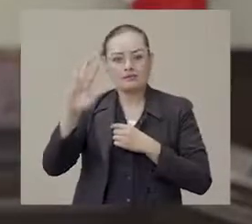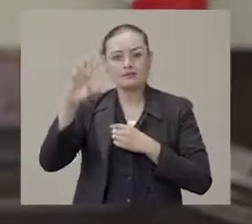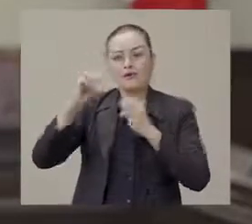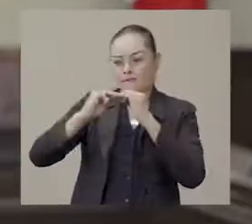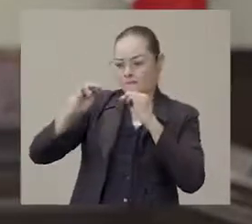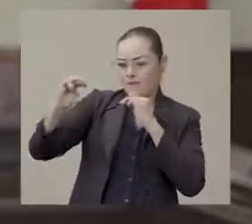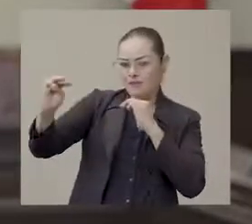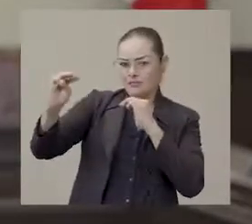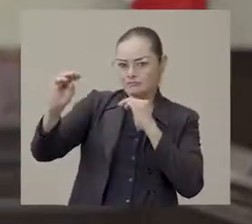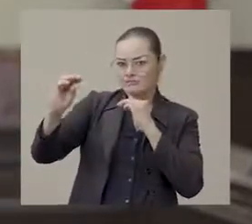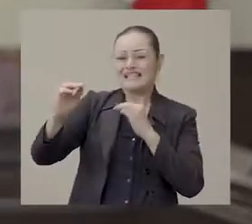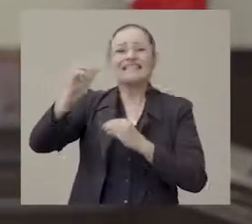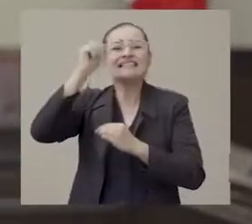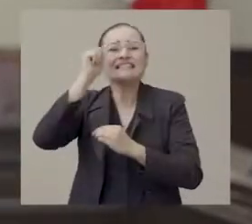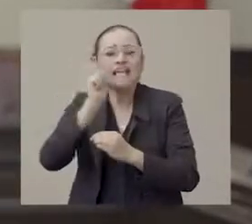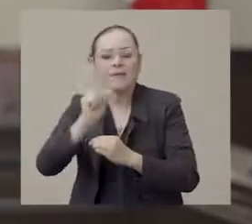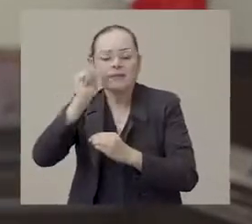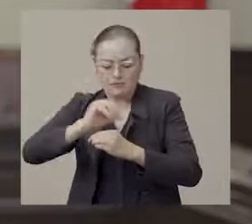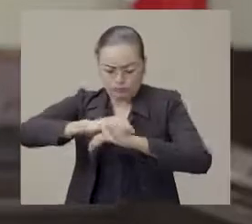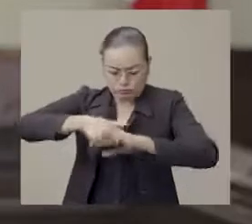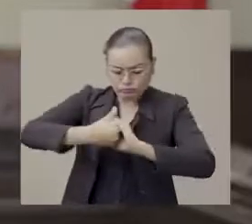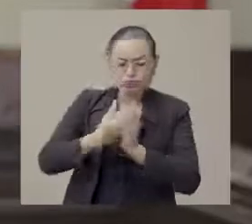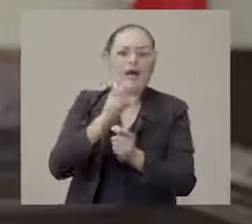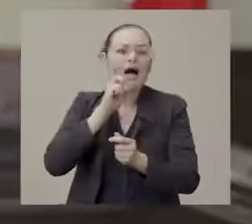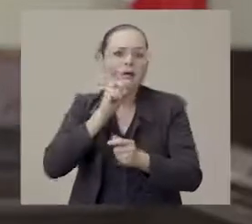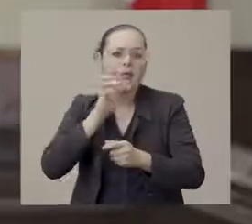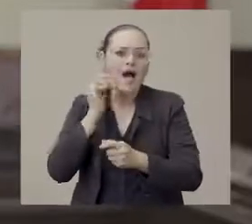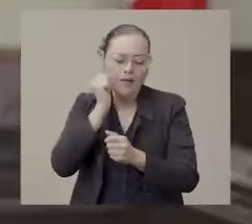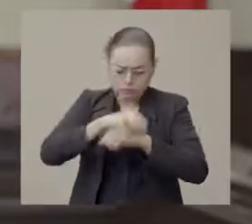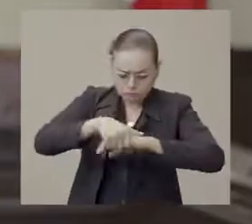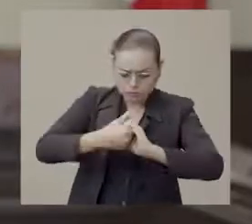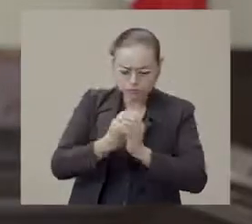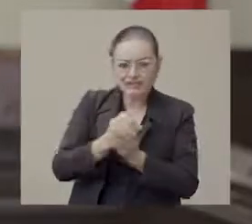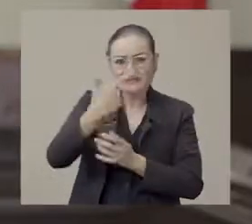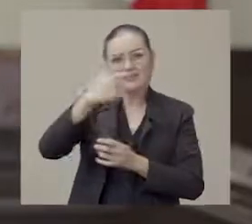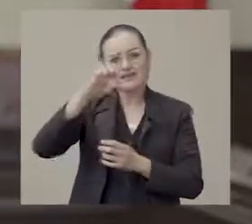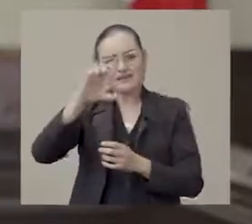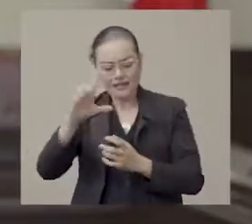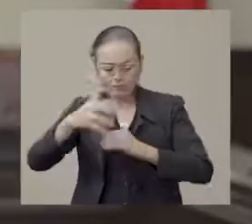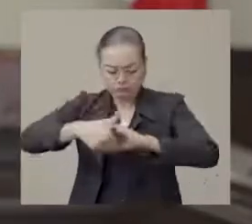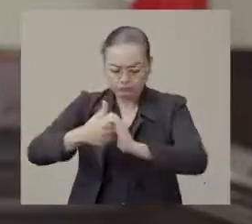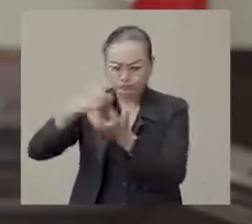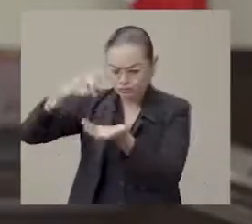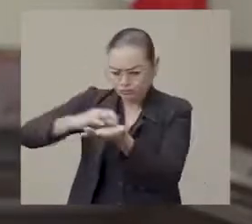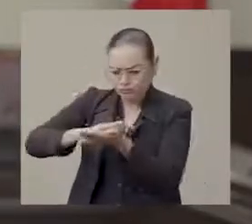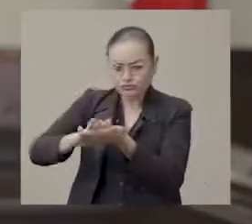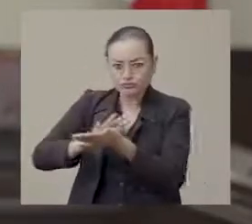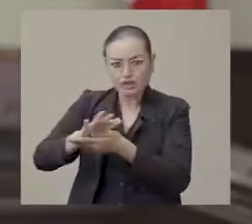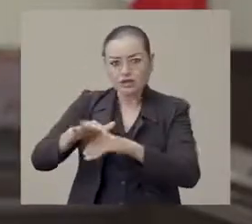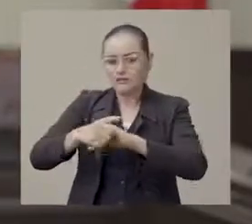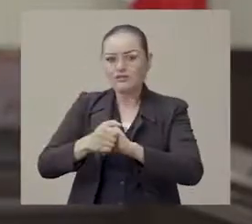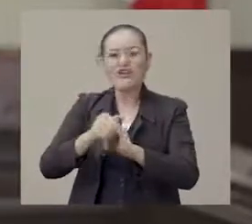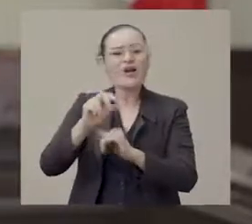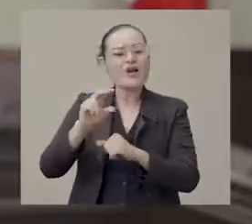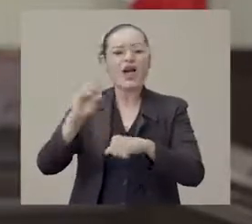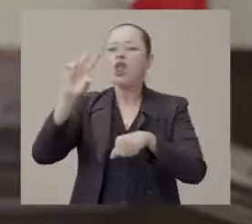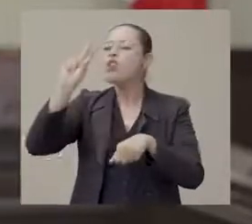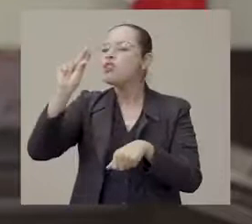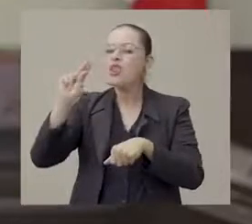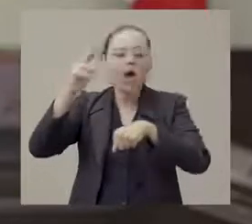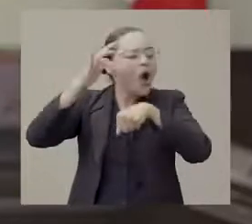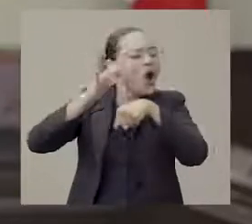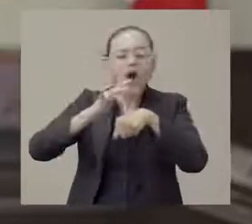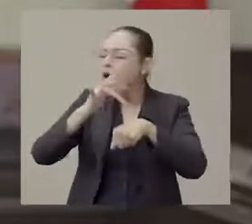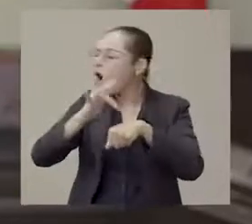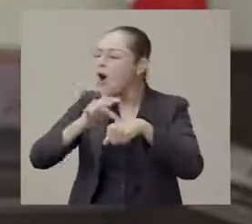metros entre personas. El lavado frecuente de manos con agua y jabón. El uso de gel antibacterial. Y evitar